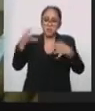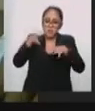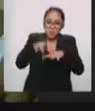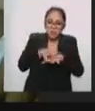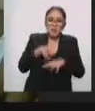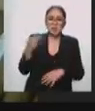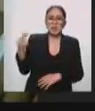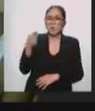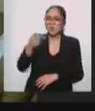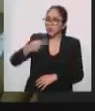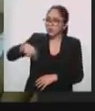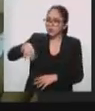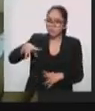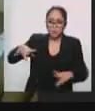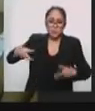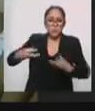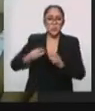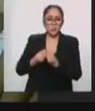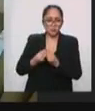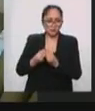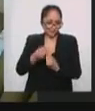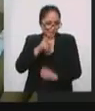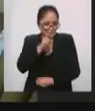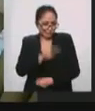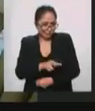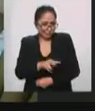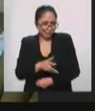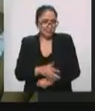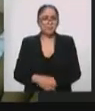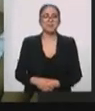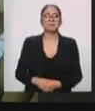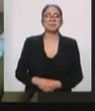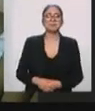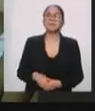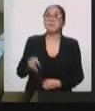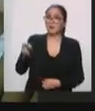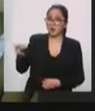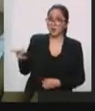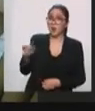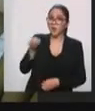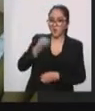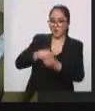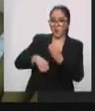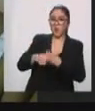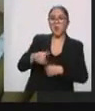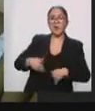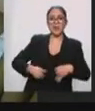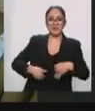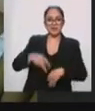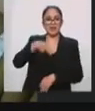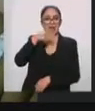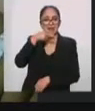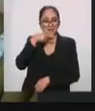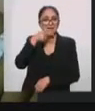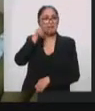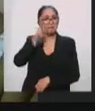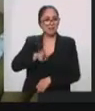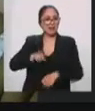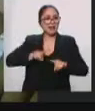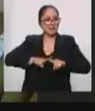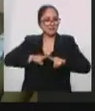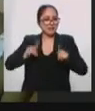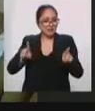Claro, y bueno, es una pastorela un poco diferente porque pues a la pobre